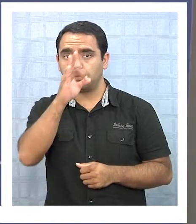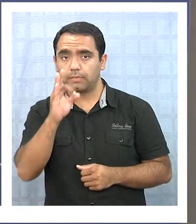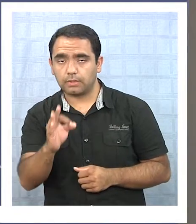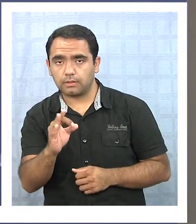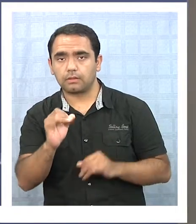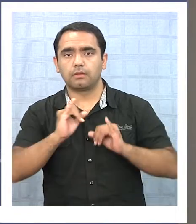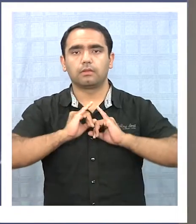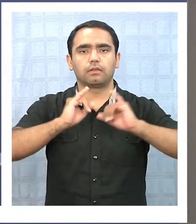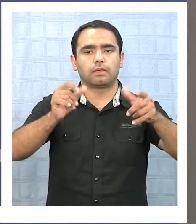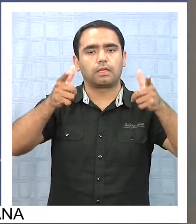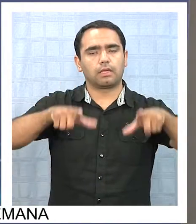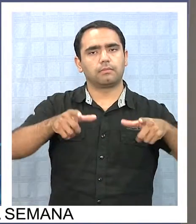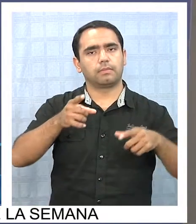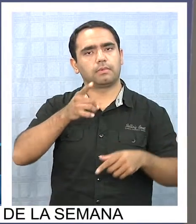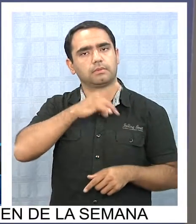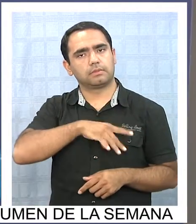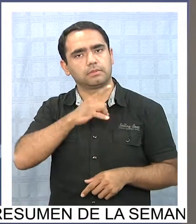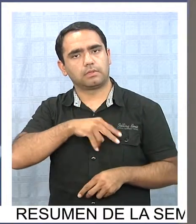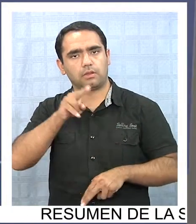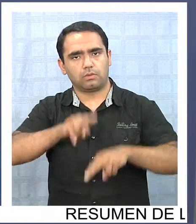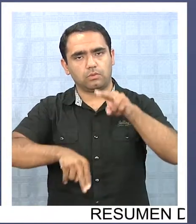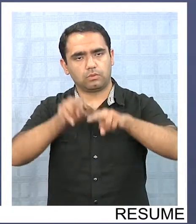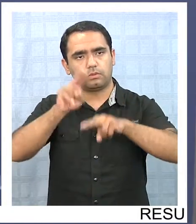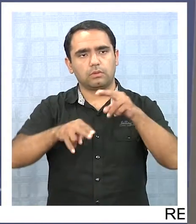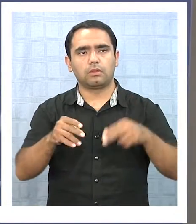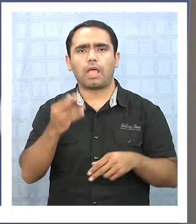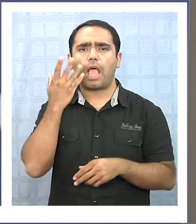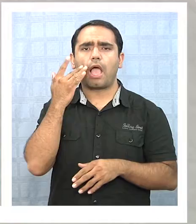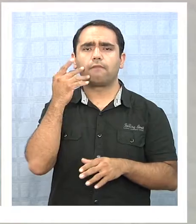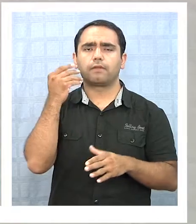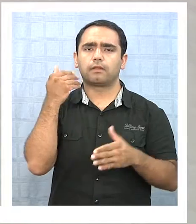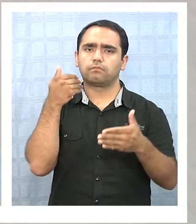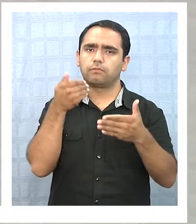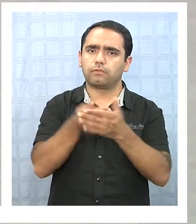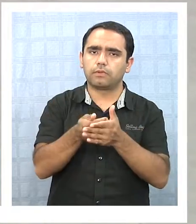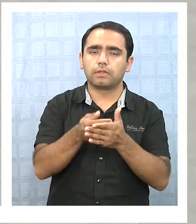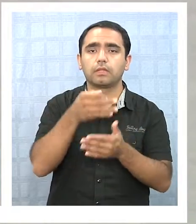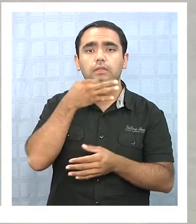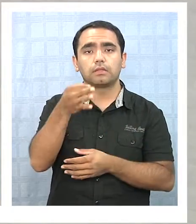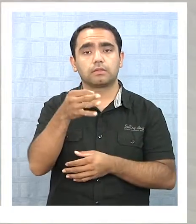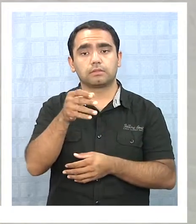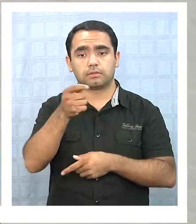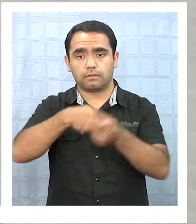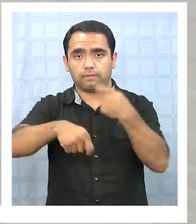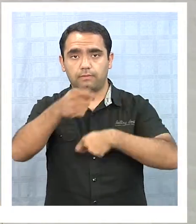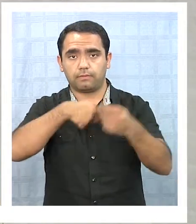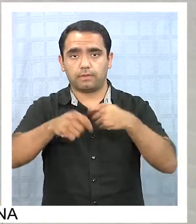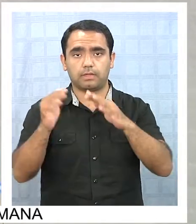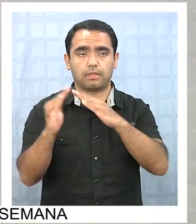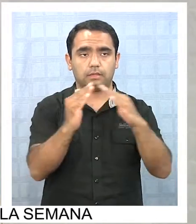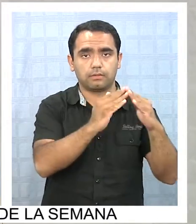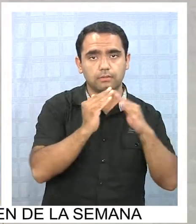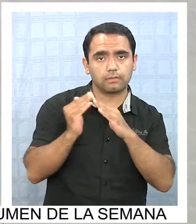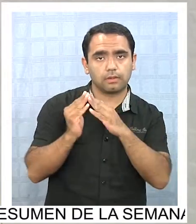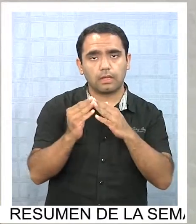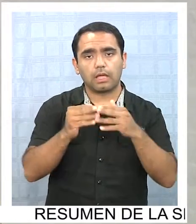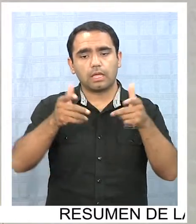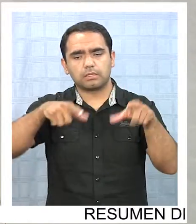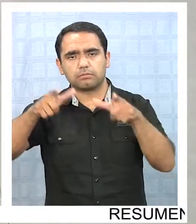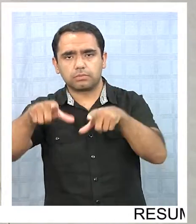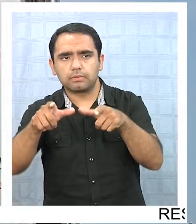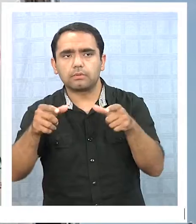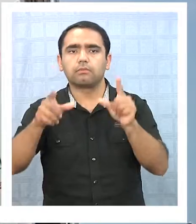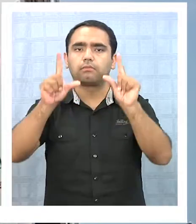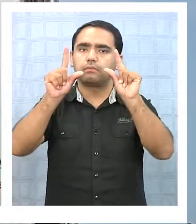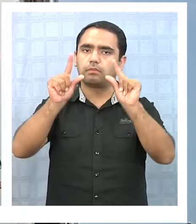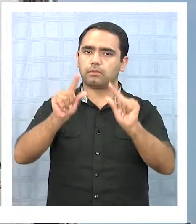Indicadores informados por la Cámara Chilena de la Construcción a fines de abril señalan que el mercado inmobiliario tuvo significativos movimientos